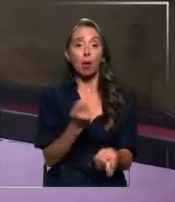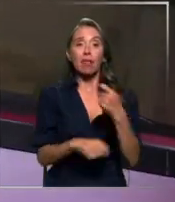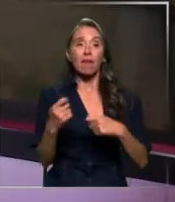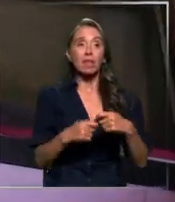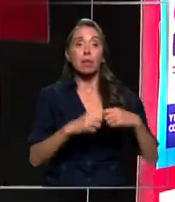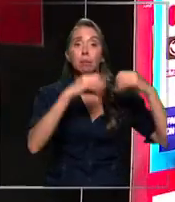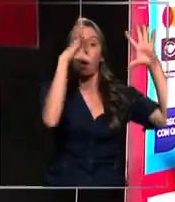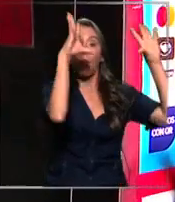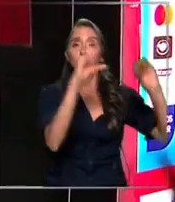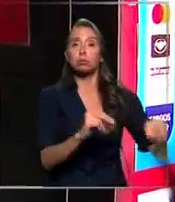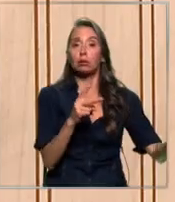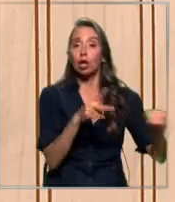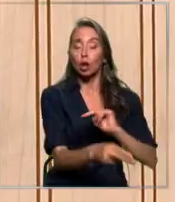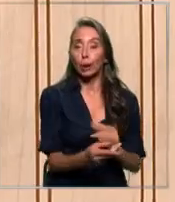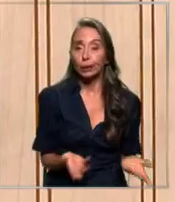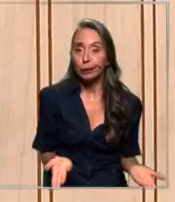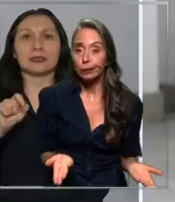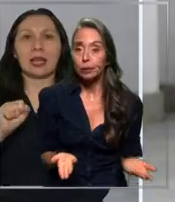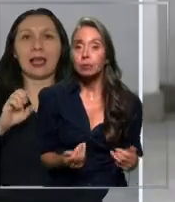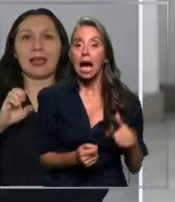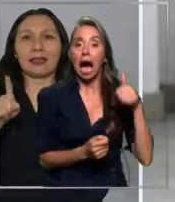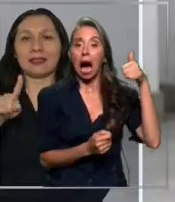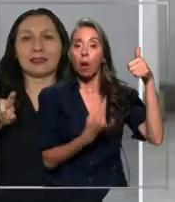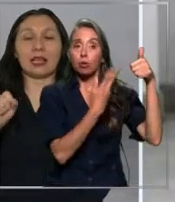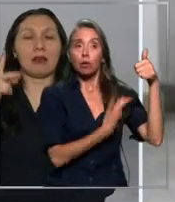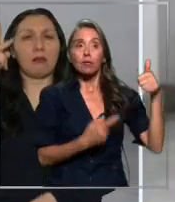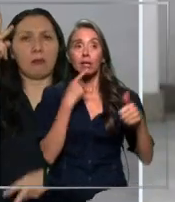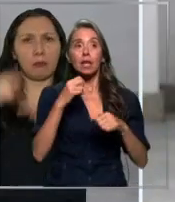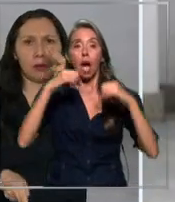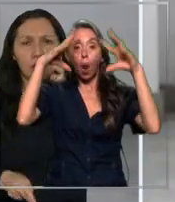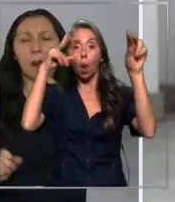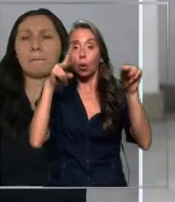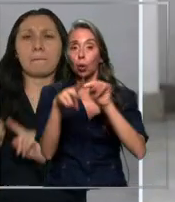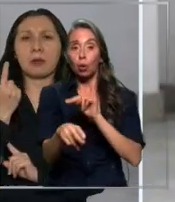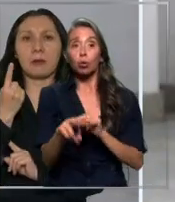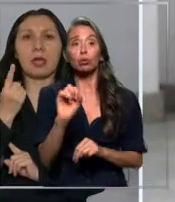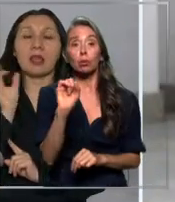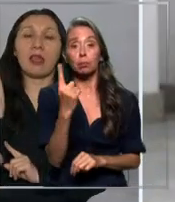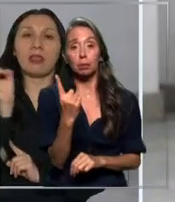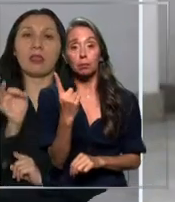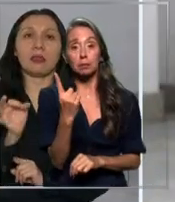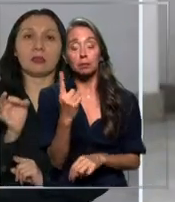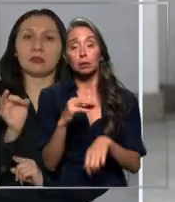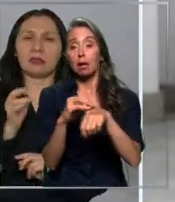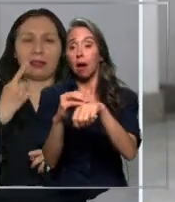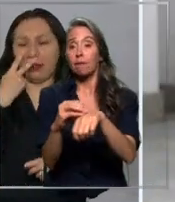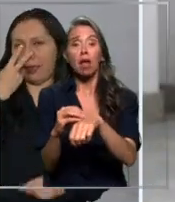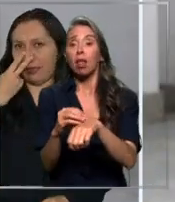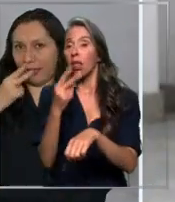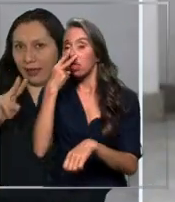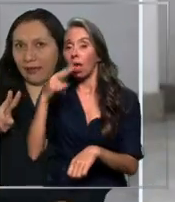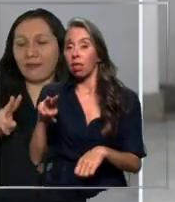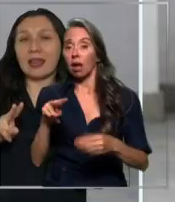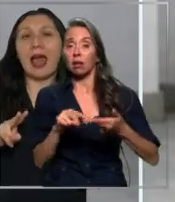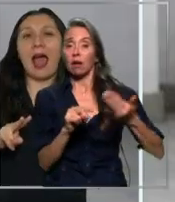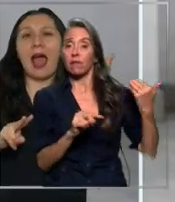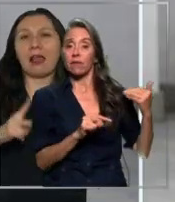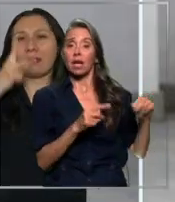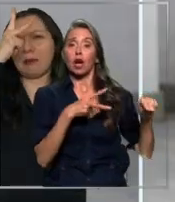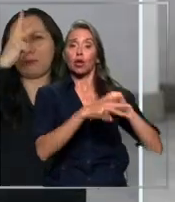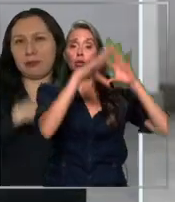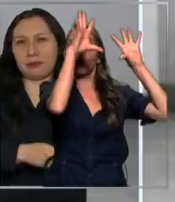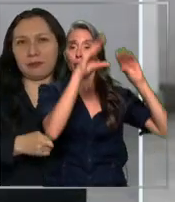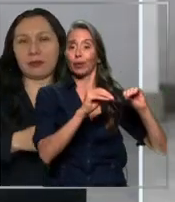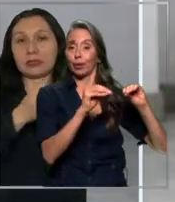Todo por este corte, que según la autoridad... Este corte de luz hay que primero señalar que no está relacionado con el corte del